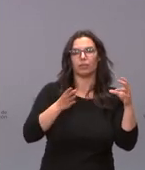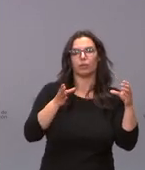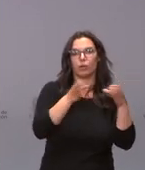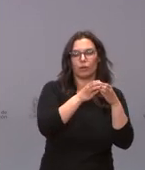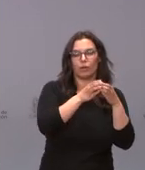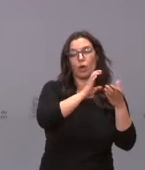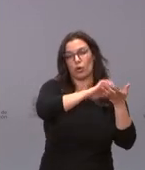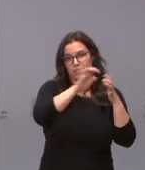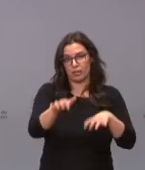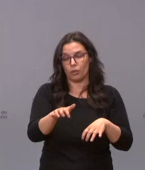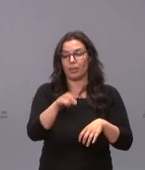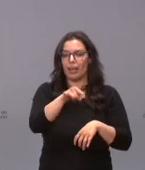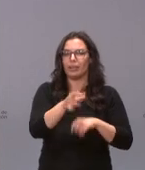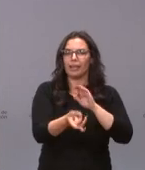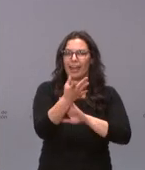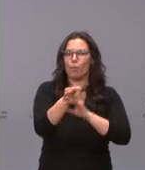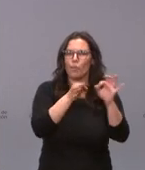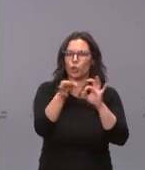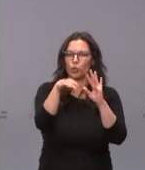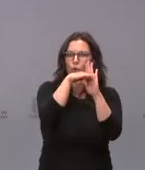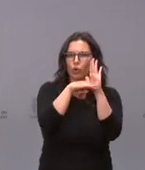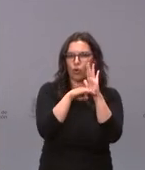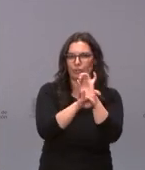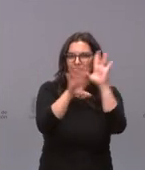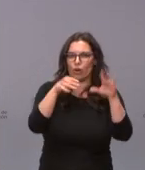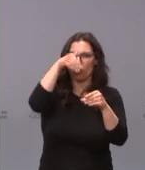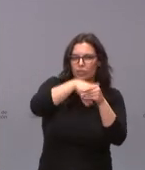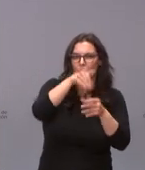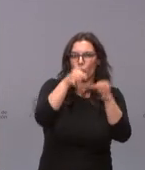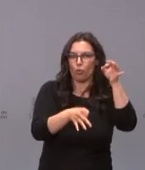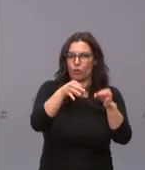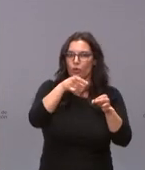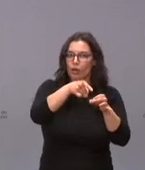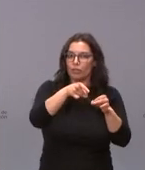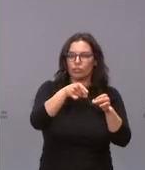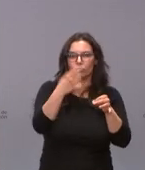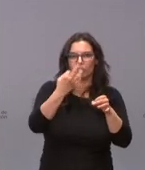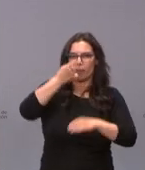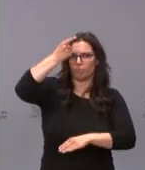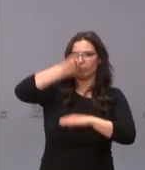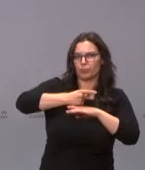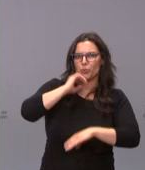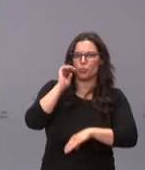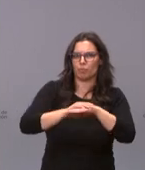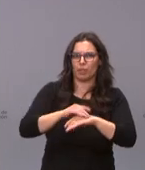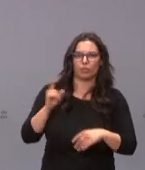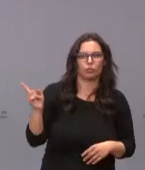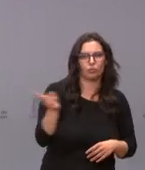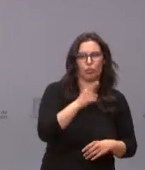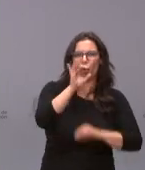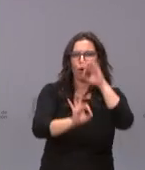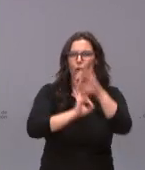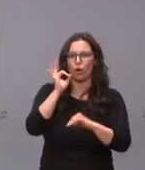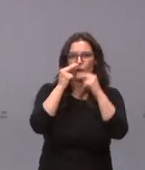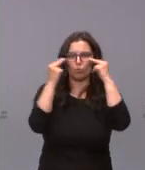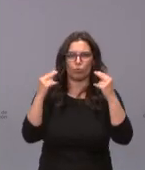En este sentido, va a existir un protocolo concreto de contenido jurídico que va a ser de obligada asunción por parte de los correspondientes órganos